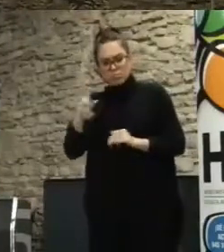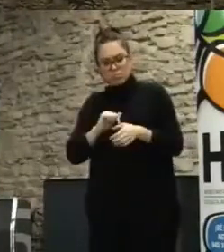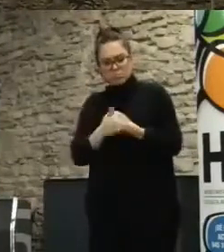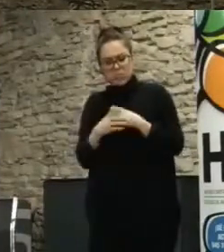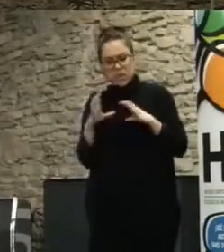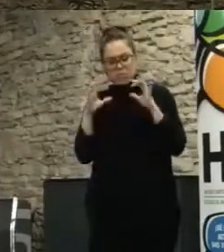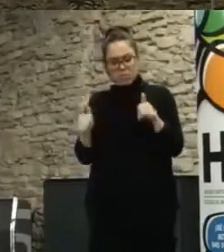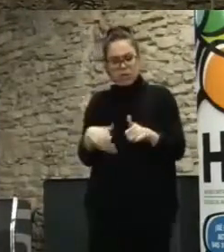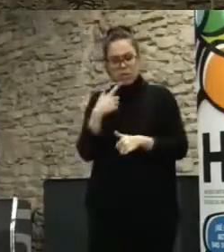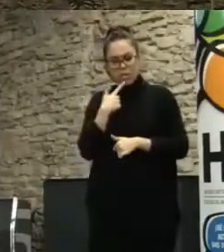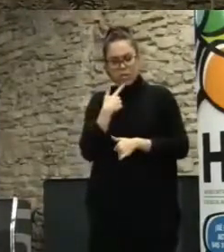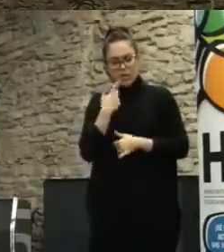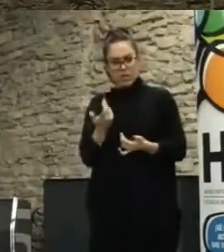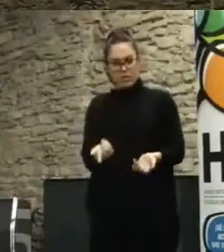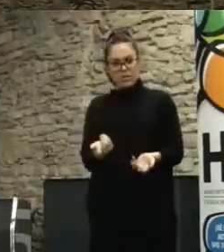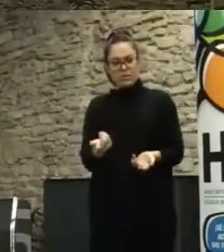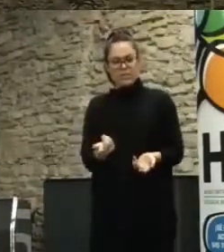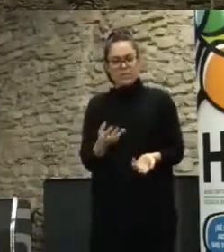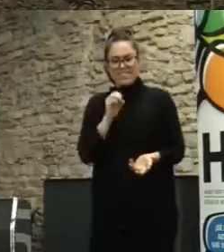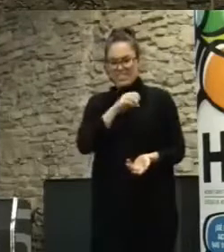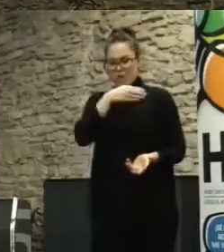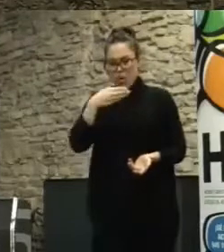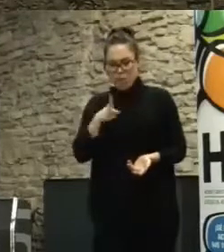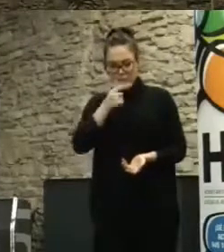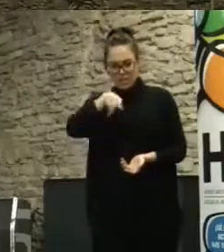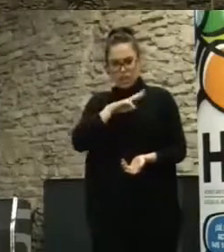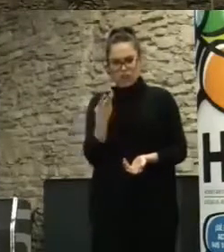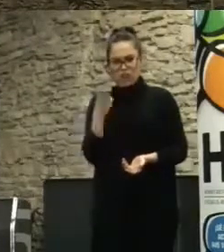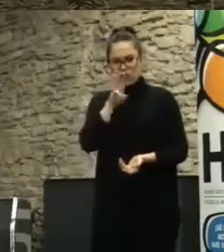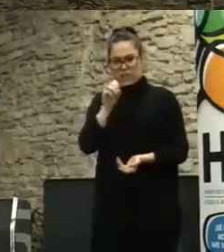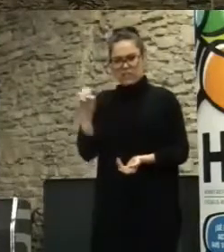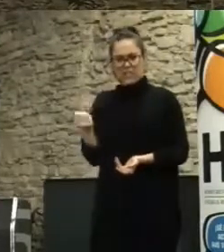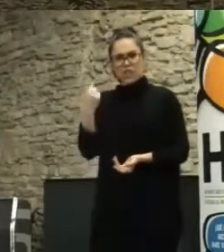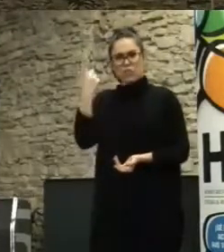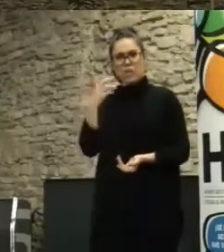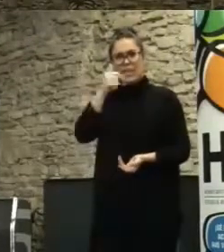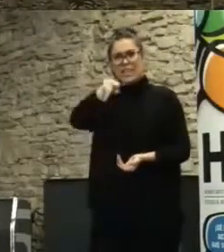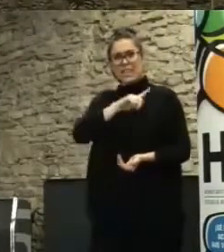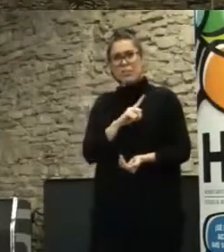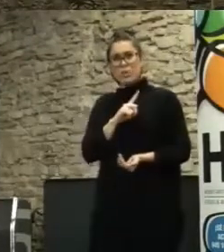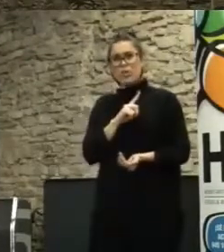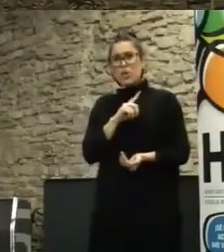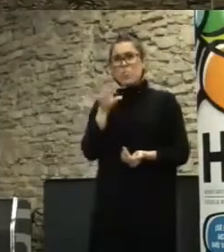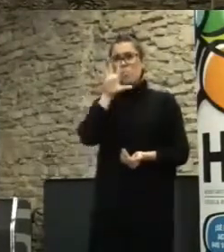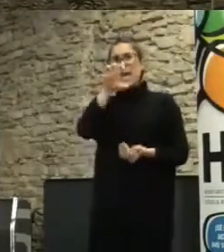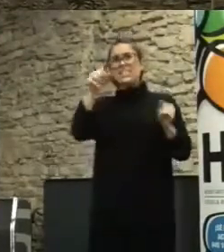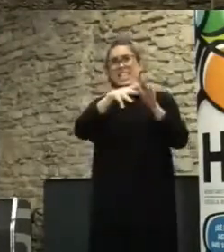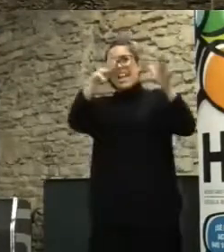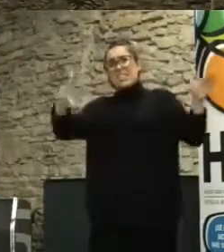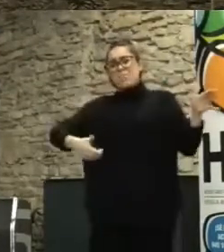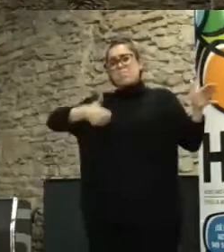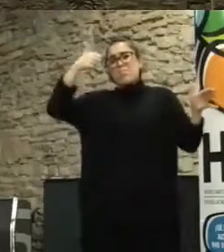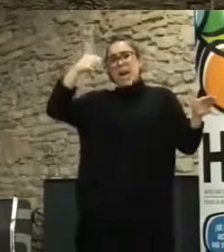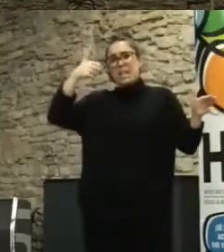dijo, pero si, en la plataforma con Obama teníamos 300.000 en un país de 400 millones. Entonces, bueno, hay mucha gente, los presupuestos